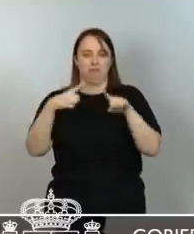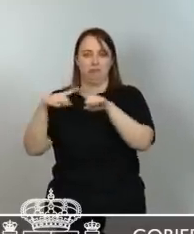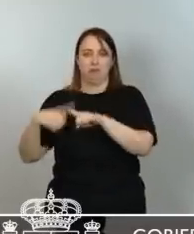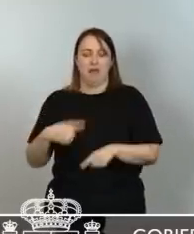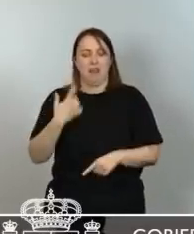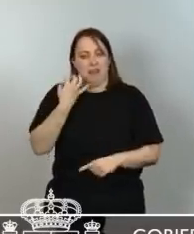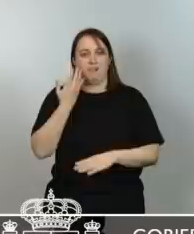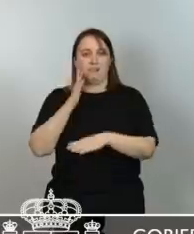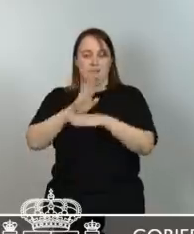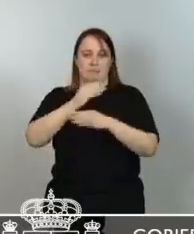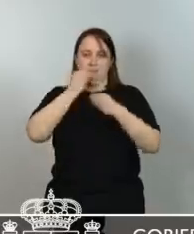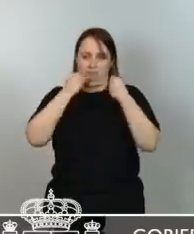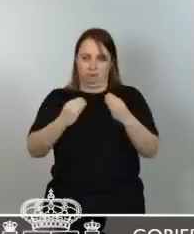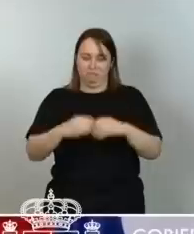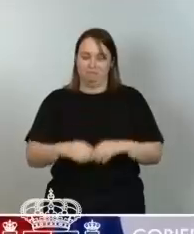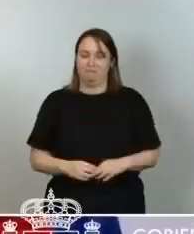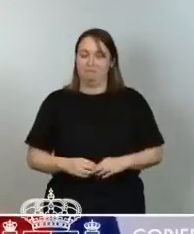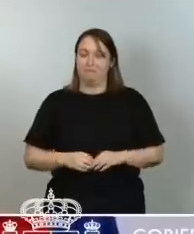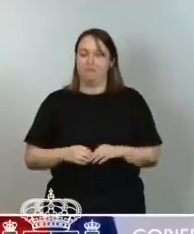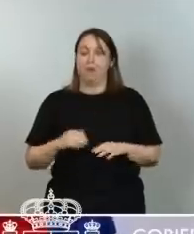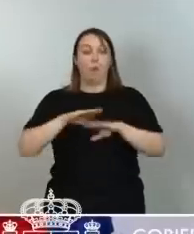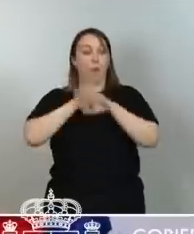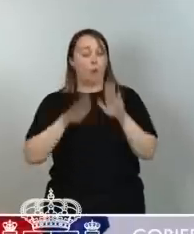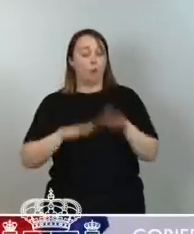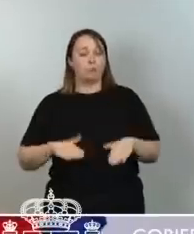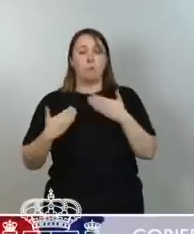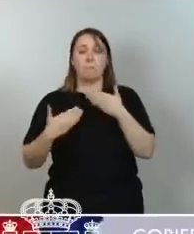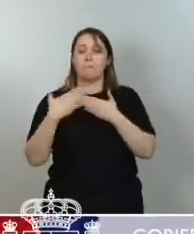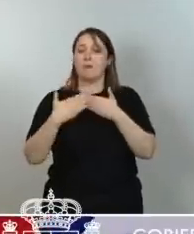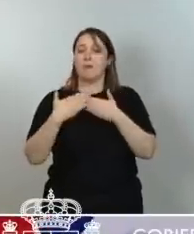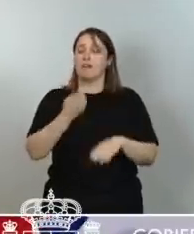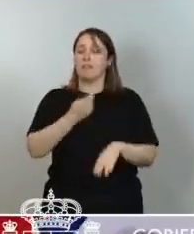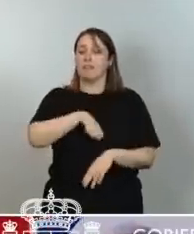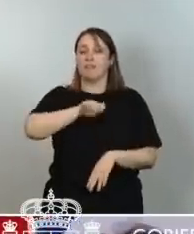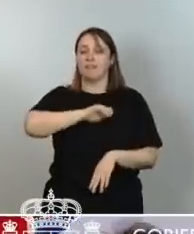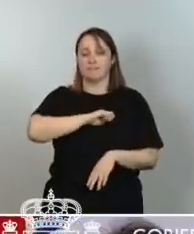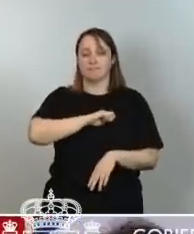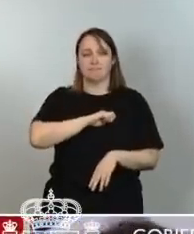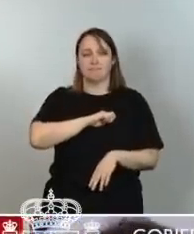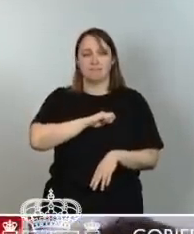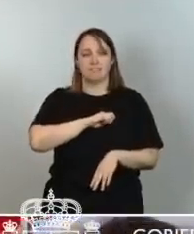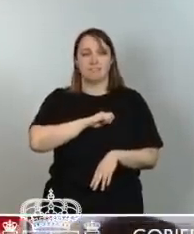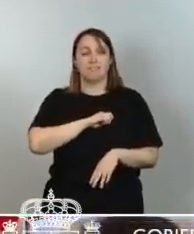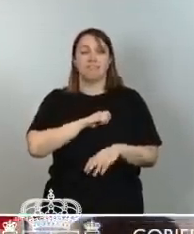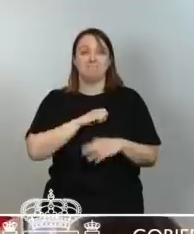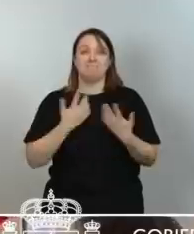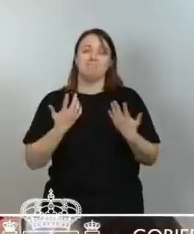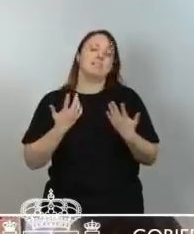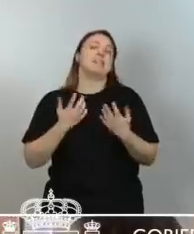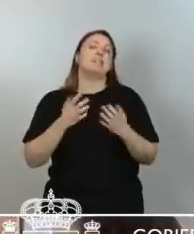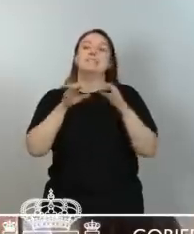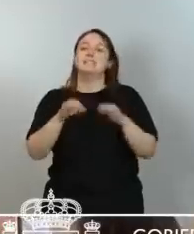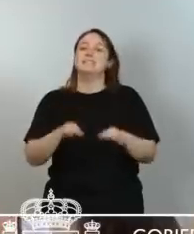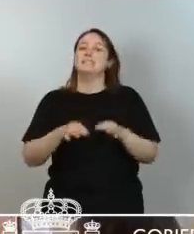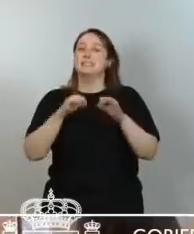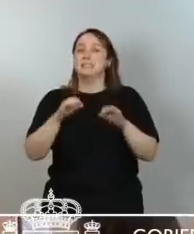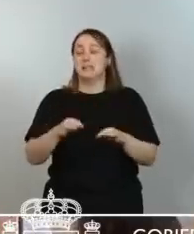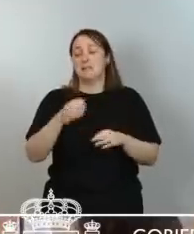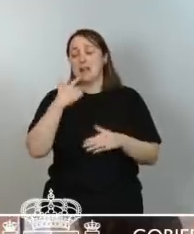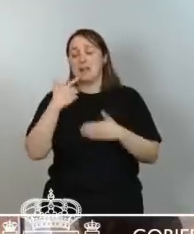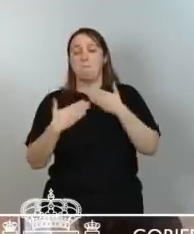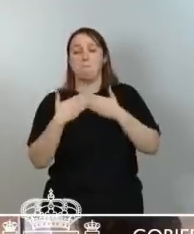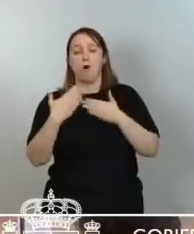La modernización de España tendrá enfrente a los que siempre han estado en contra de la modernización de España.